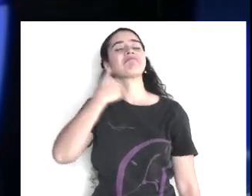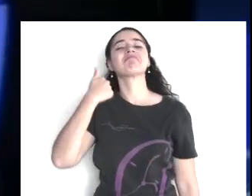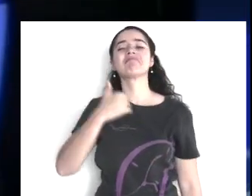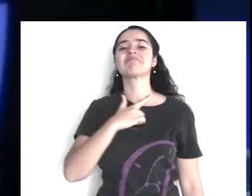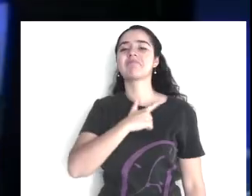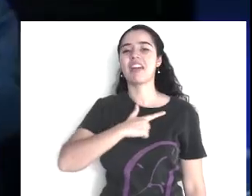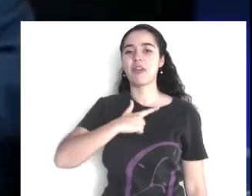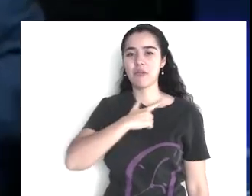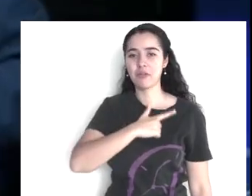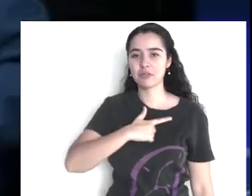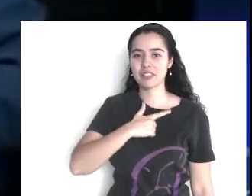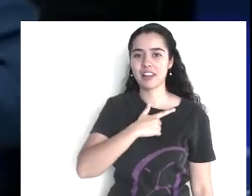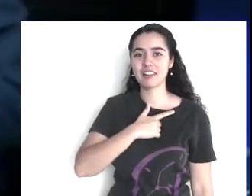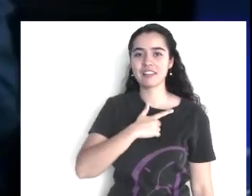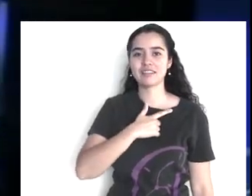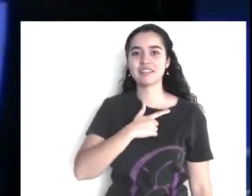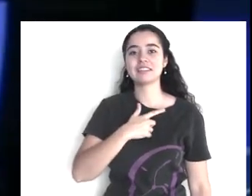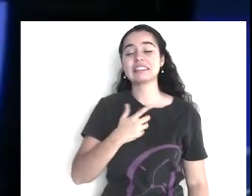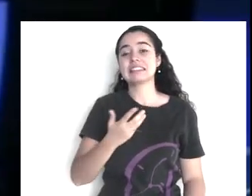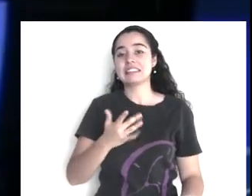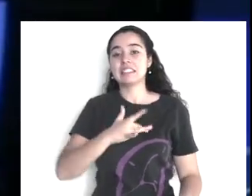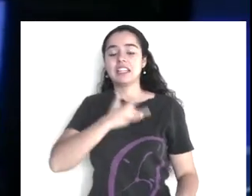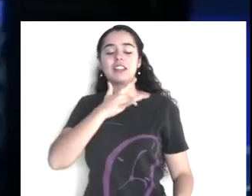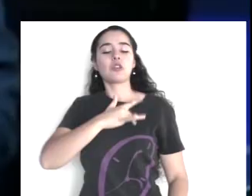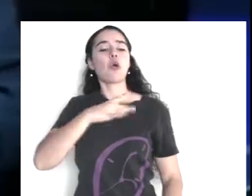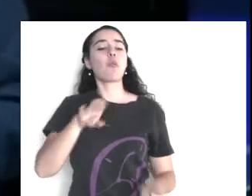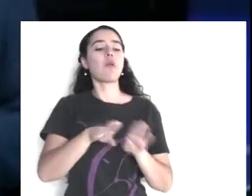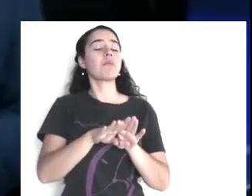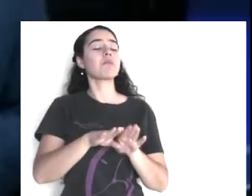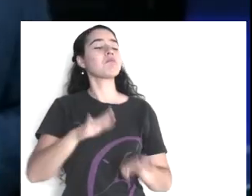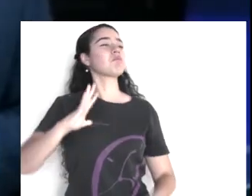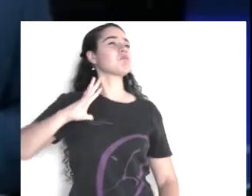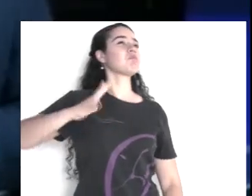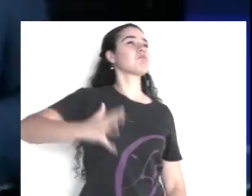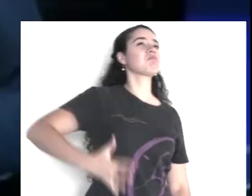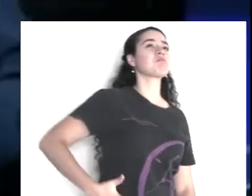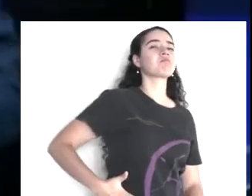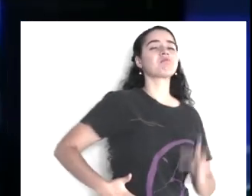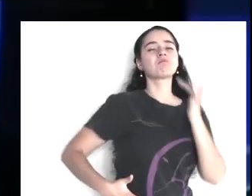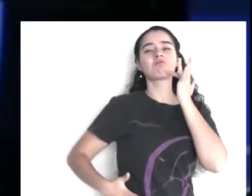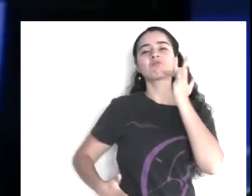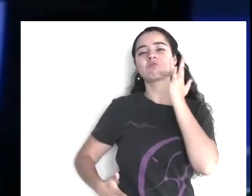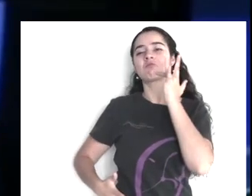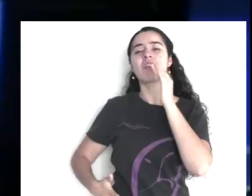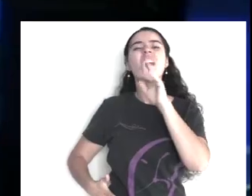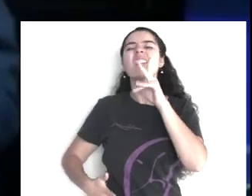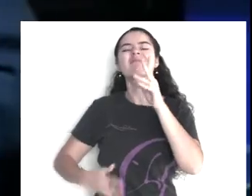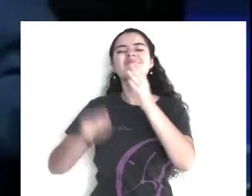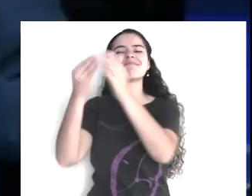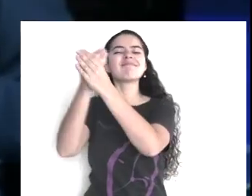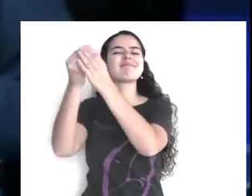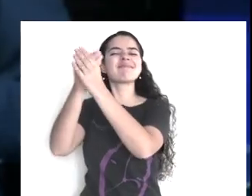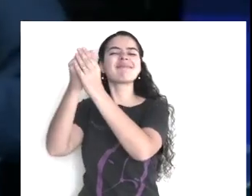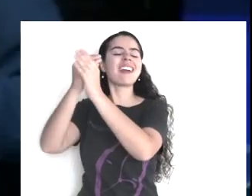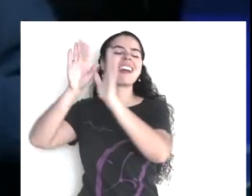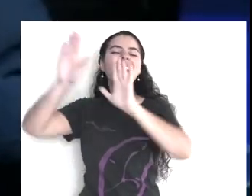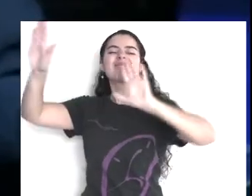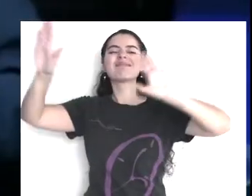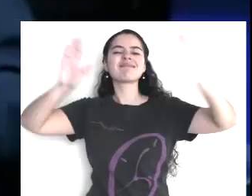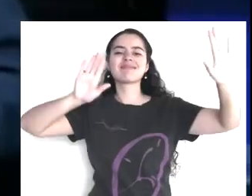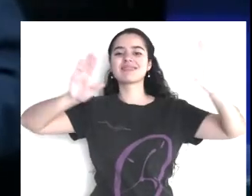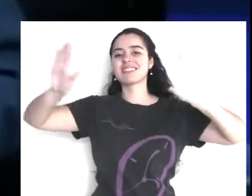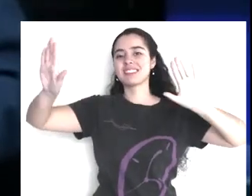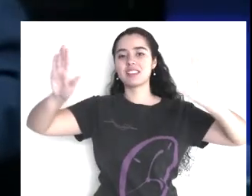verdad, y te gusta, que le pongan, me gusta, pero si alguien, uno solo, se